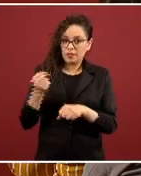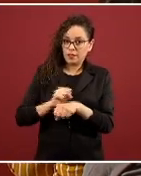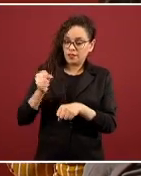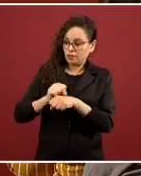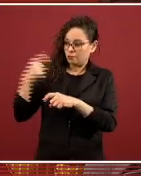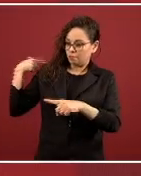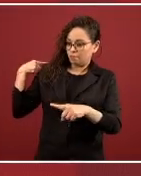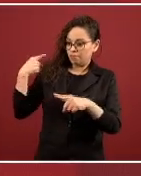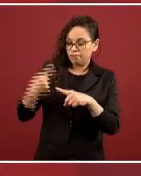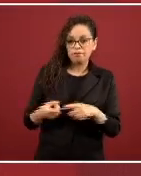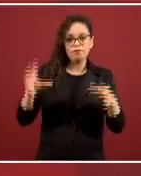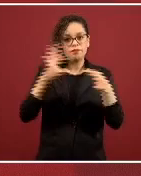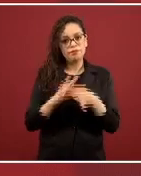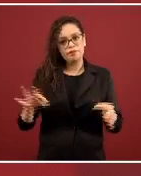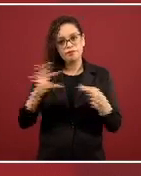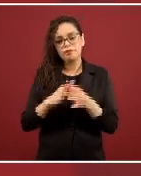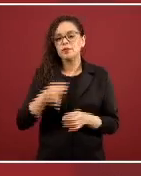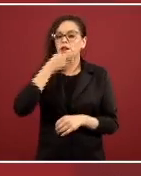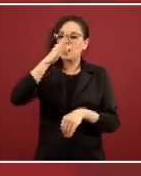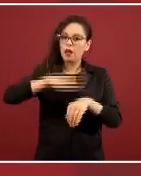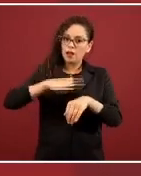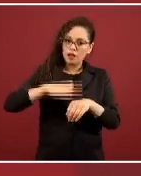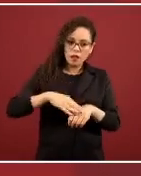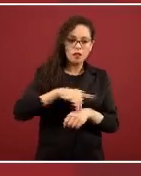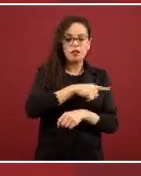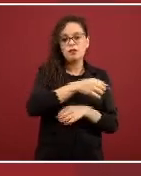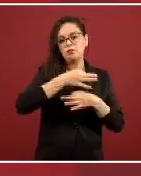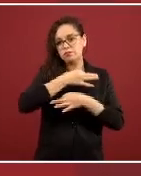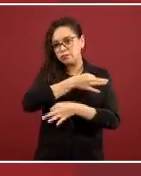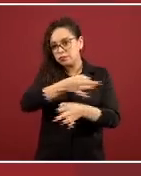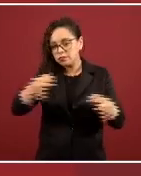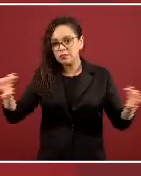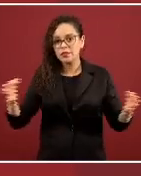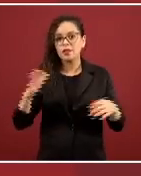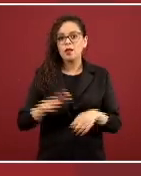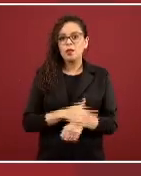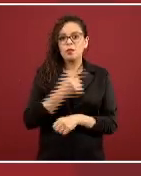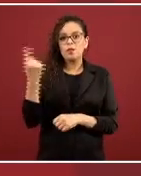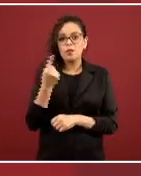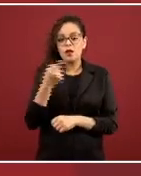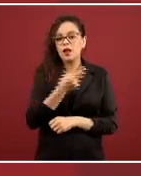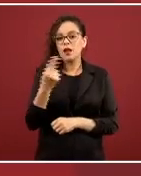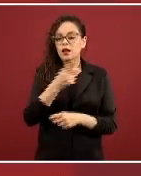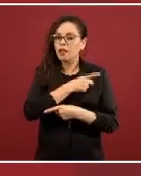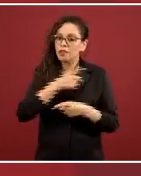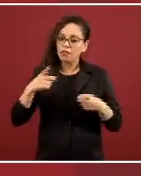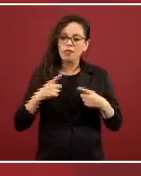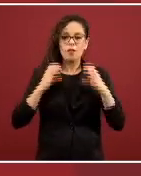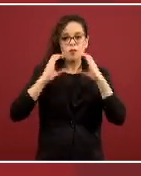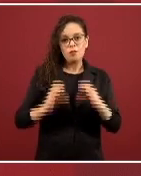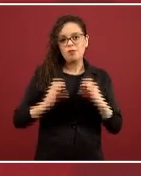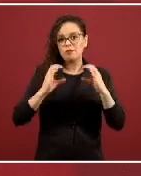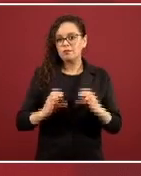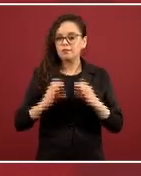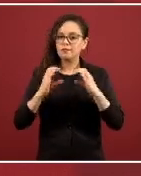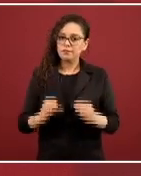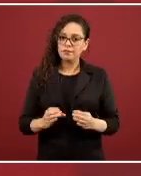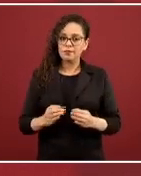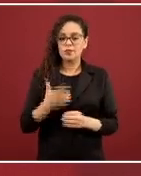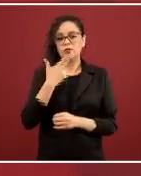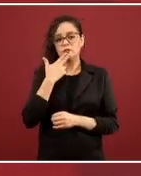comentando y anunciando de por qué existen estas medidas. Hemos dicho muchísimas veces